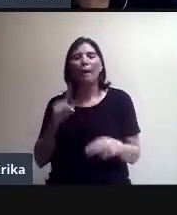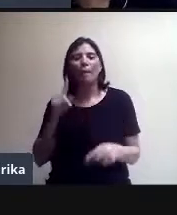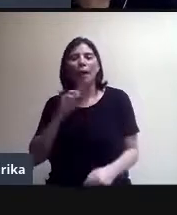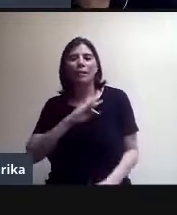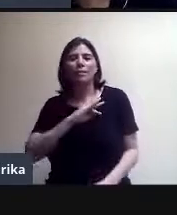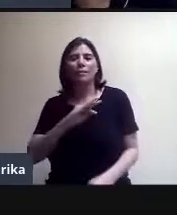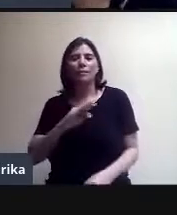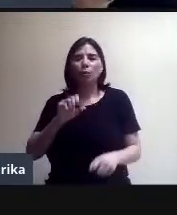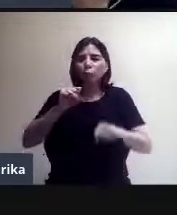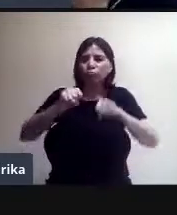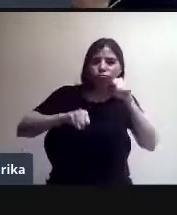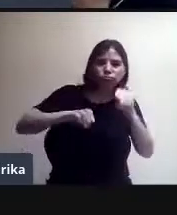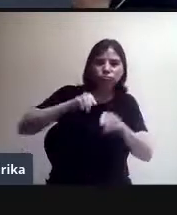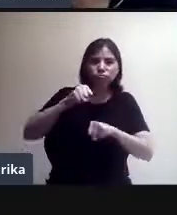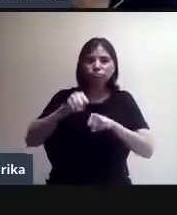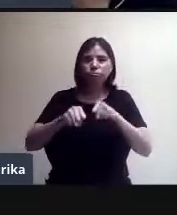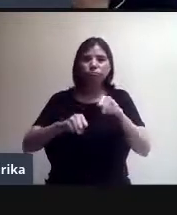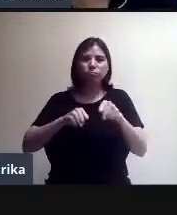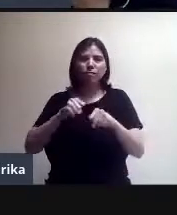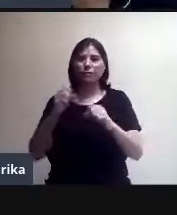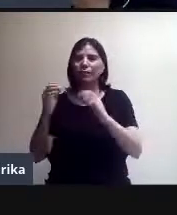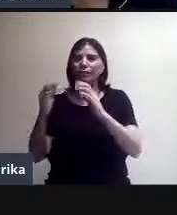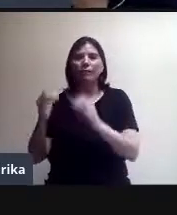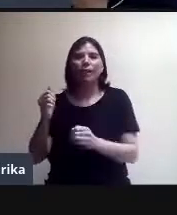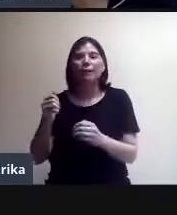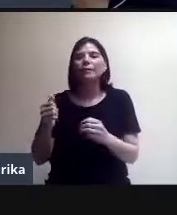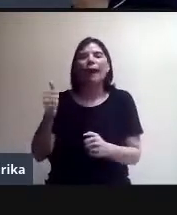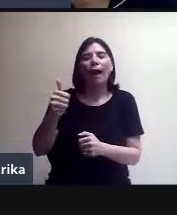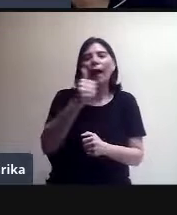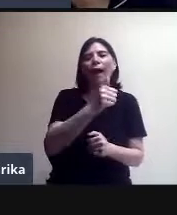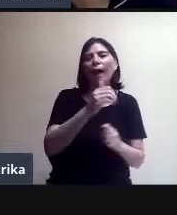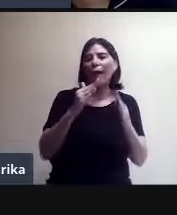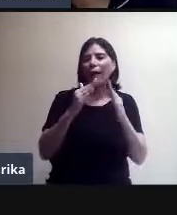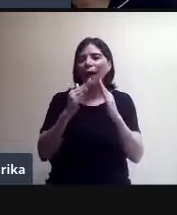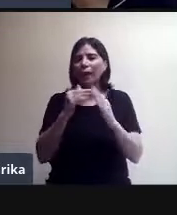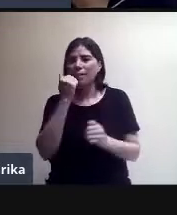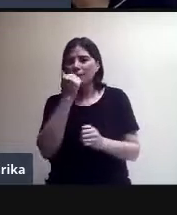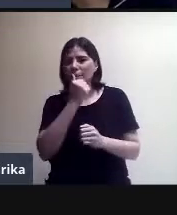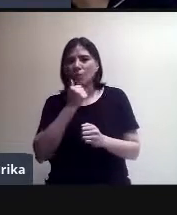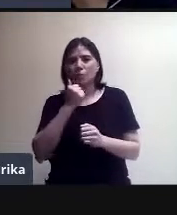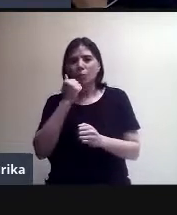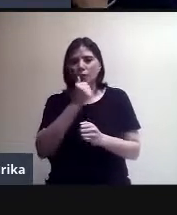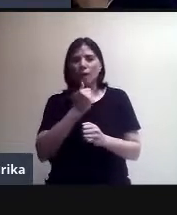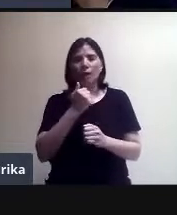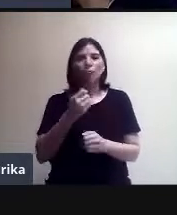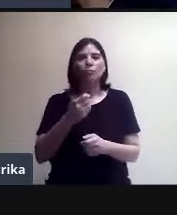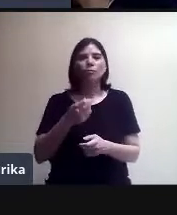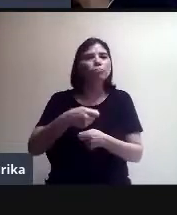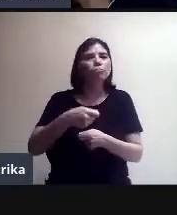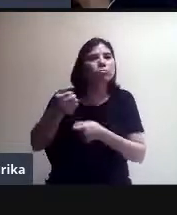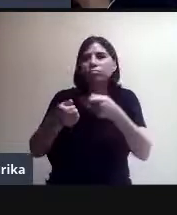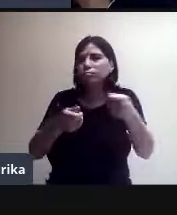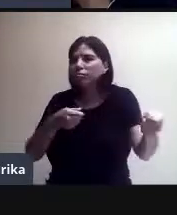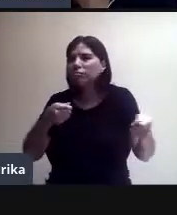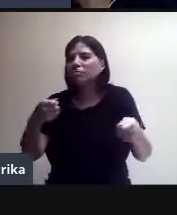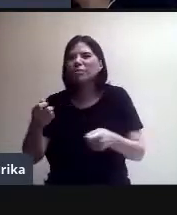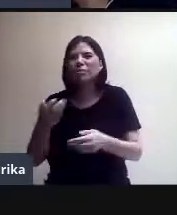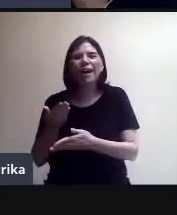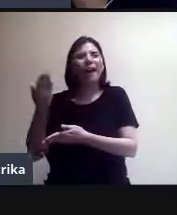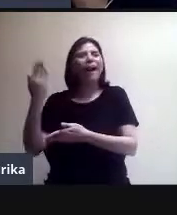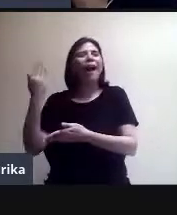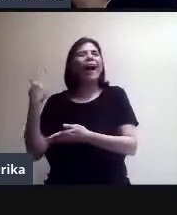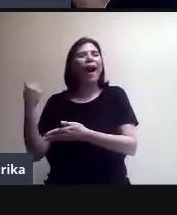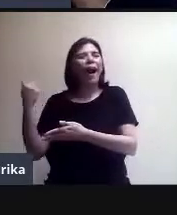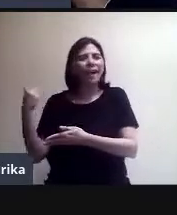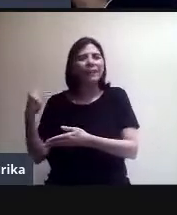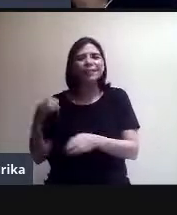actividad para hacerla a los chiquitos, y que le pregunten a sus abuelos cómo lo hubieran hecho en su época para continuar con